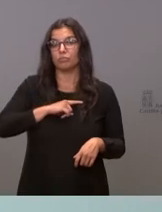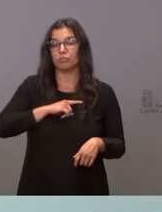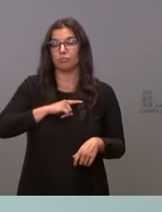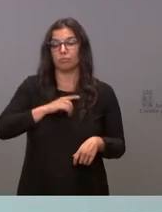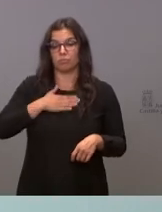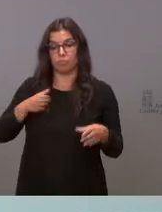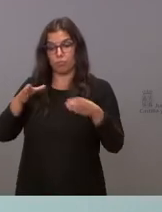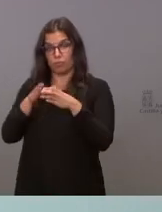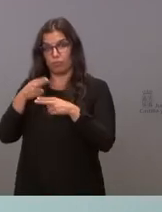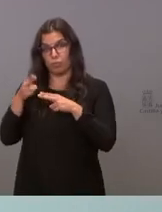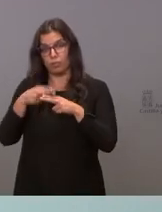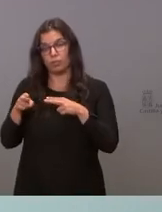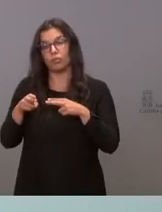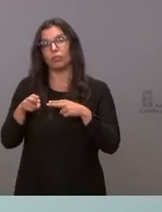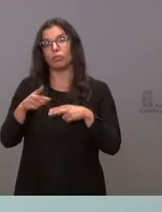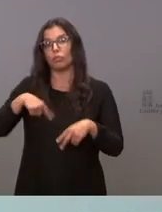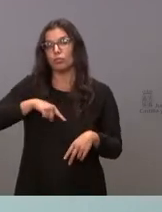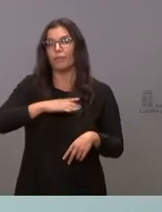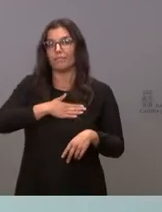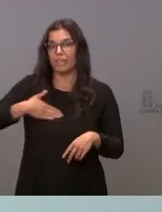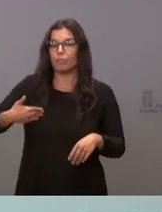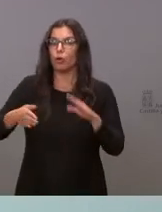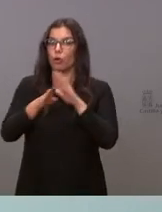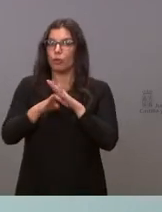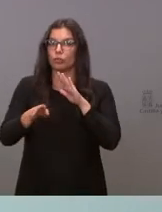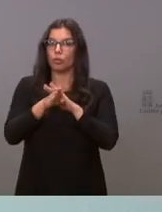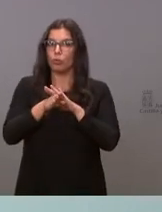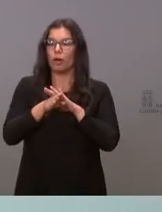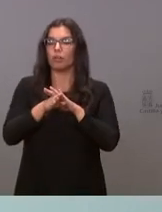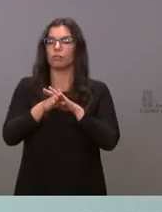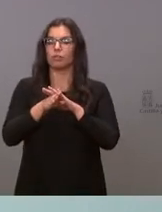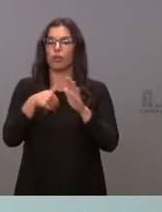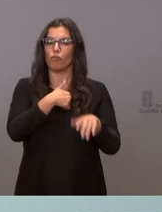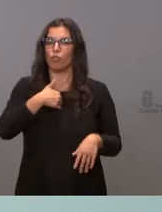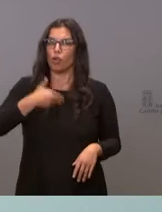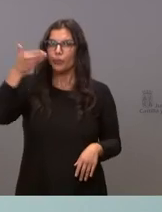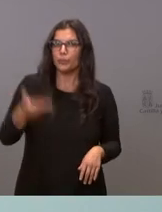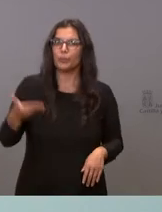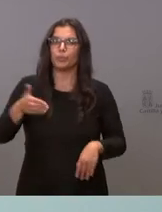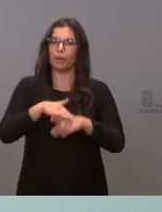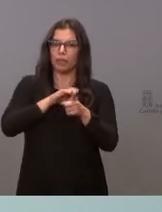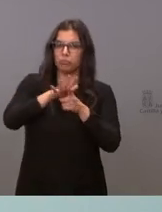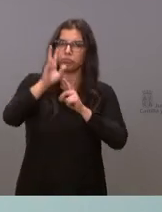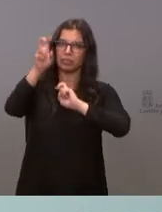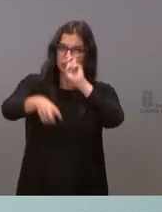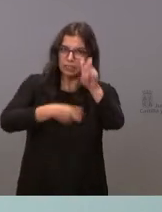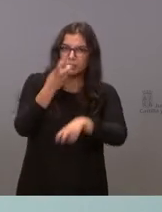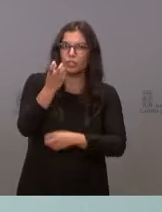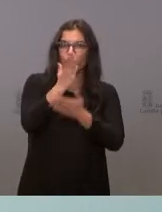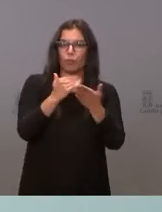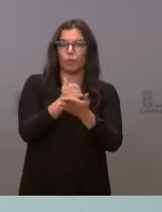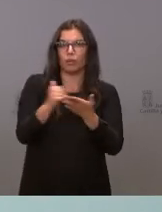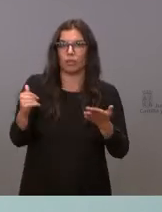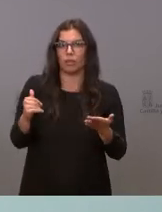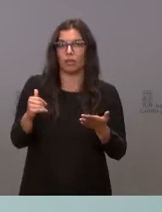partido político, es continuar siendo decisivos en la transformación de la comunidad y para eso es